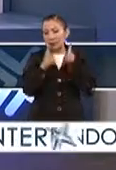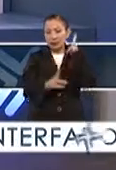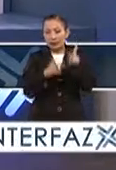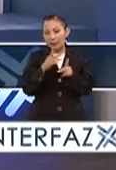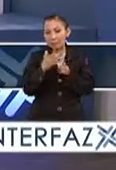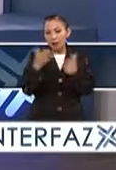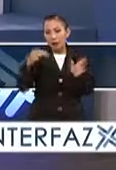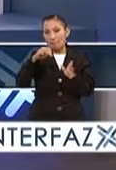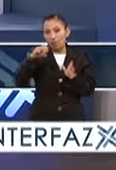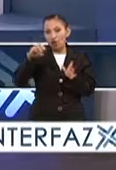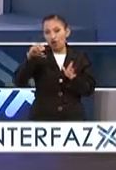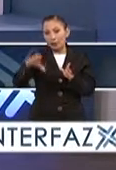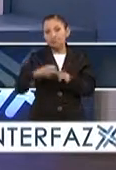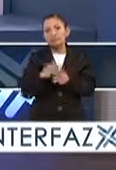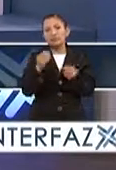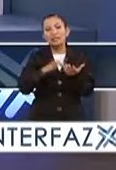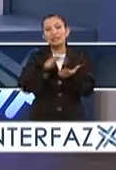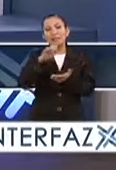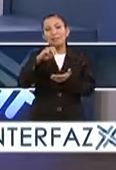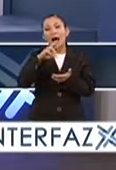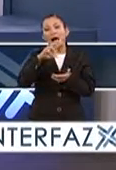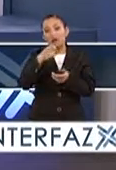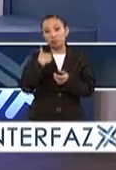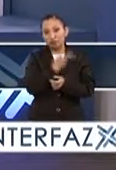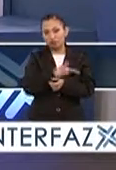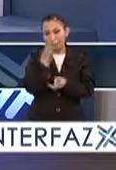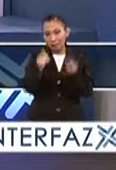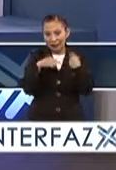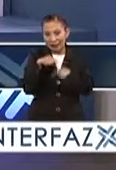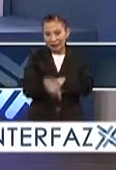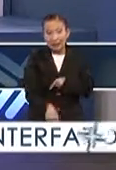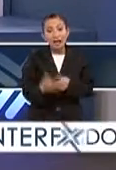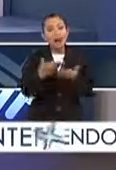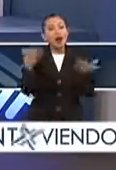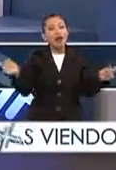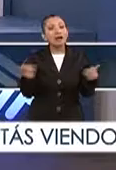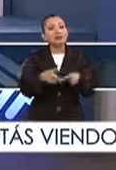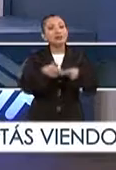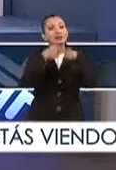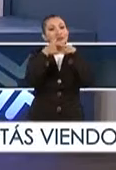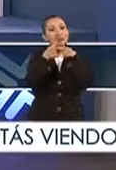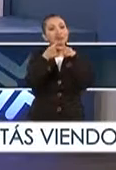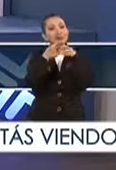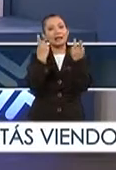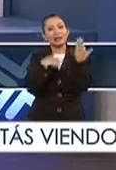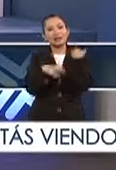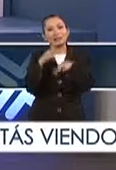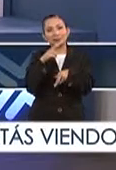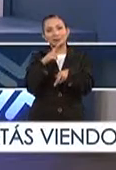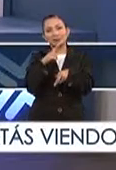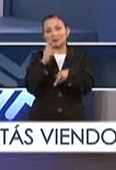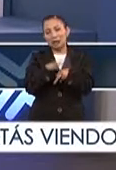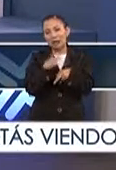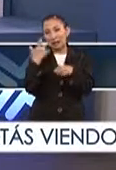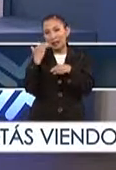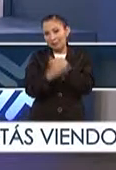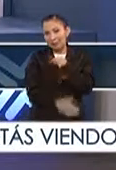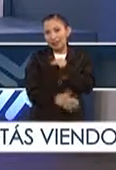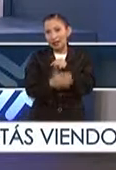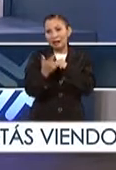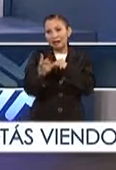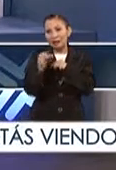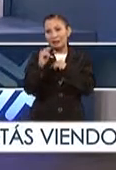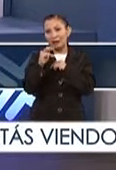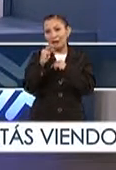platicando de estos MOOCs. Gracias, Marco, un gusto que hayas estado con nosotros. Es momento de hacer una breve pausa y regresamos para cerrar ya